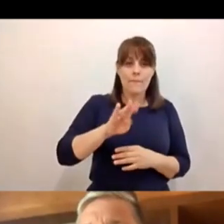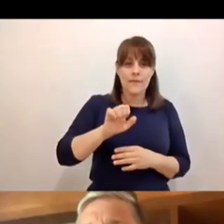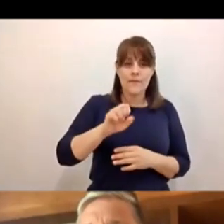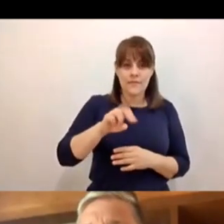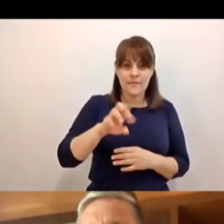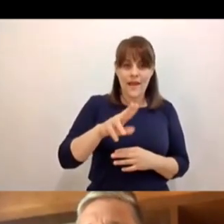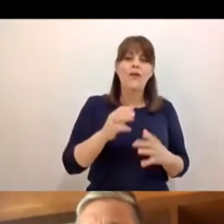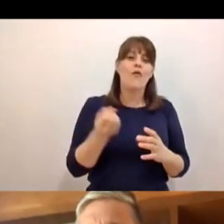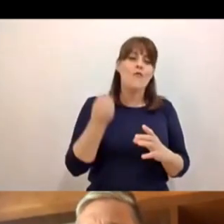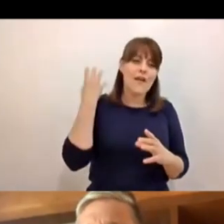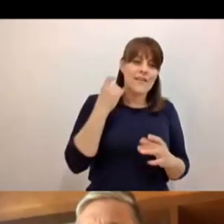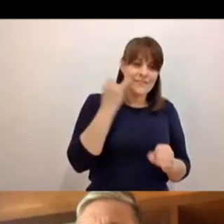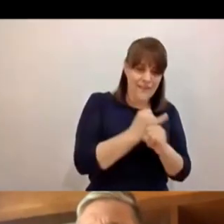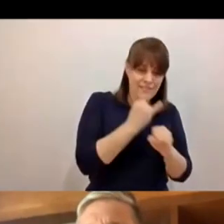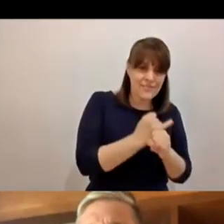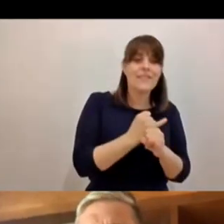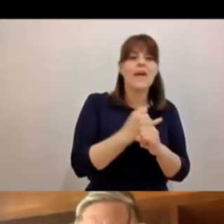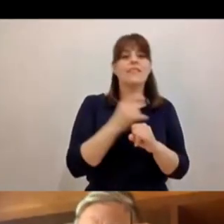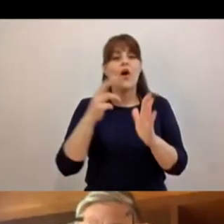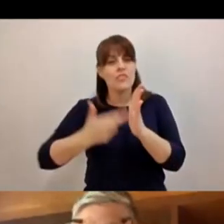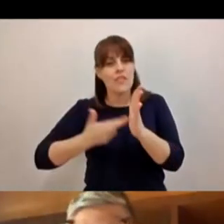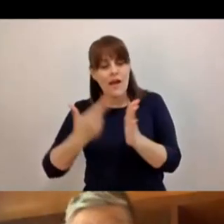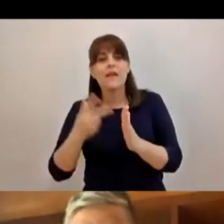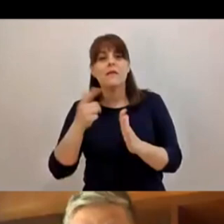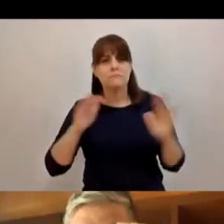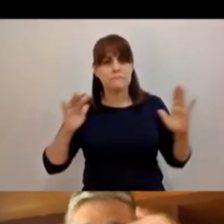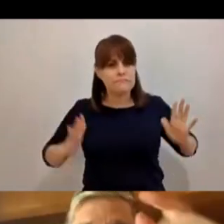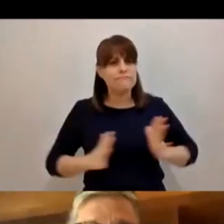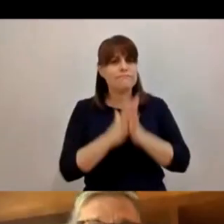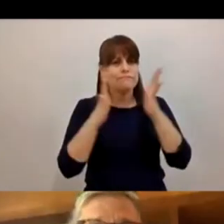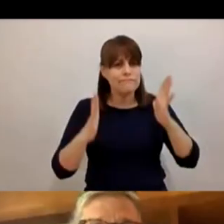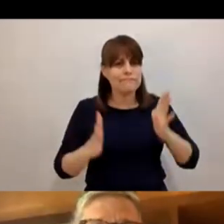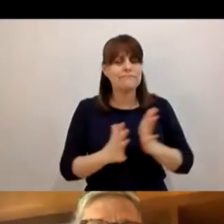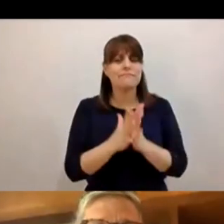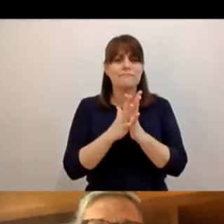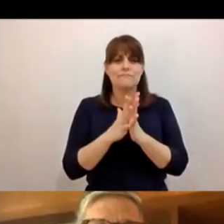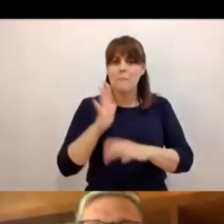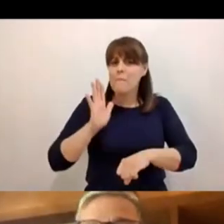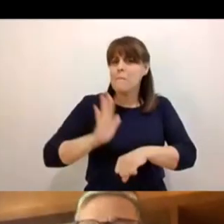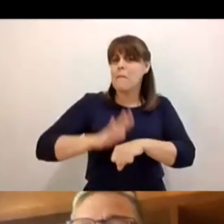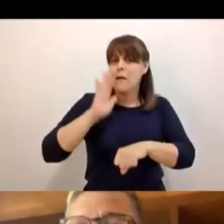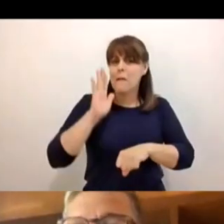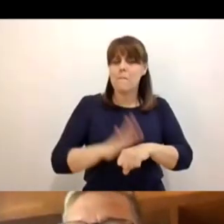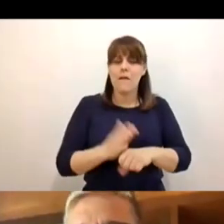20 millones de cuentas en total nuevas se crearon en el sector educativo.